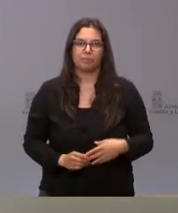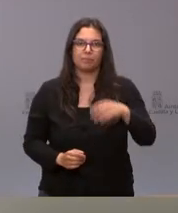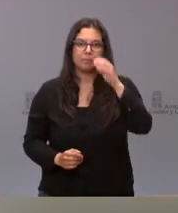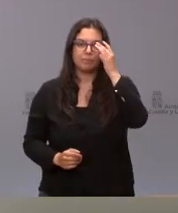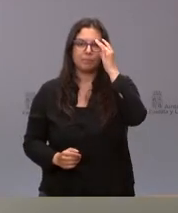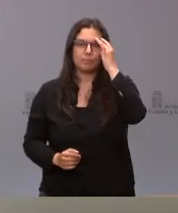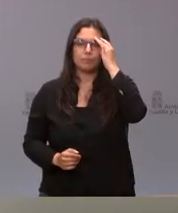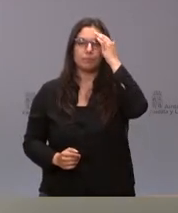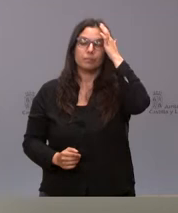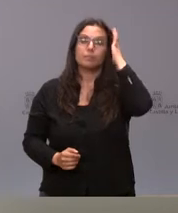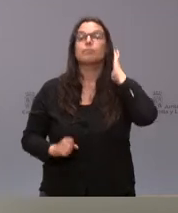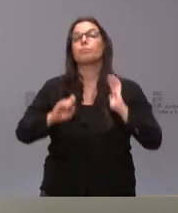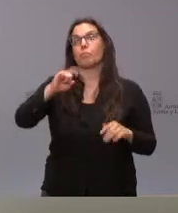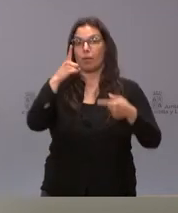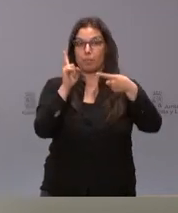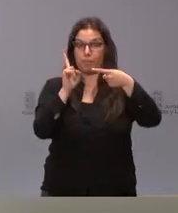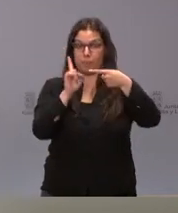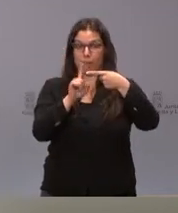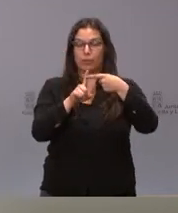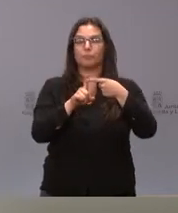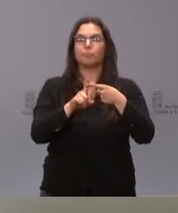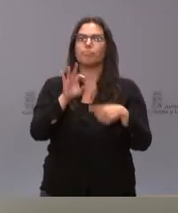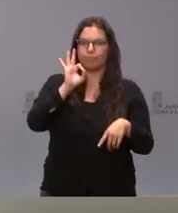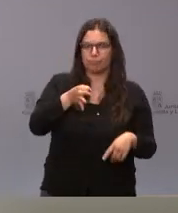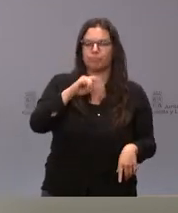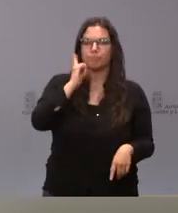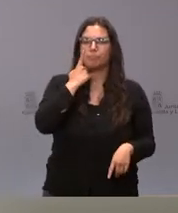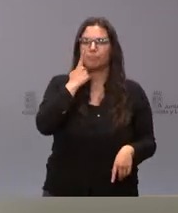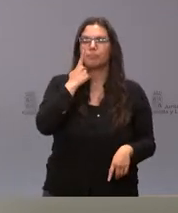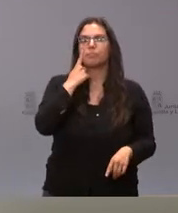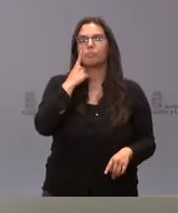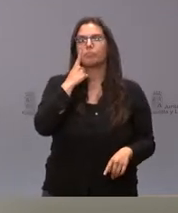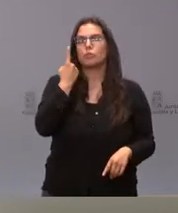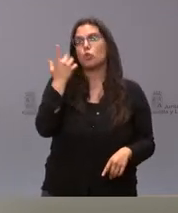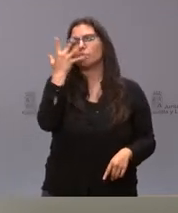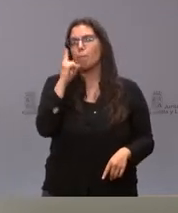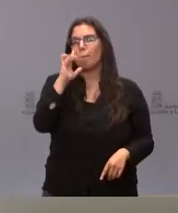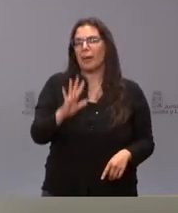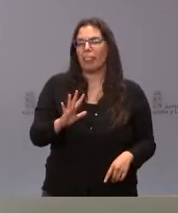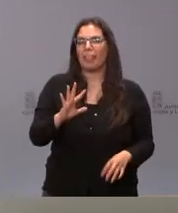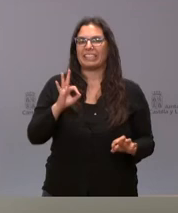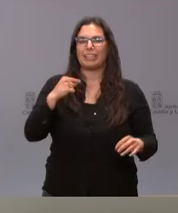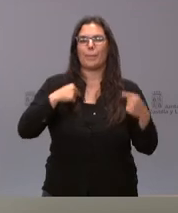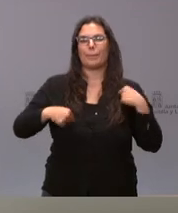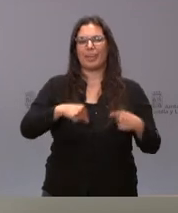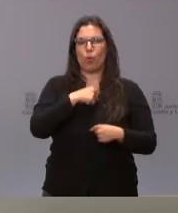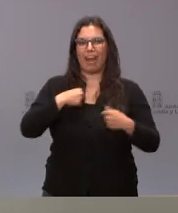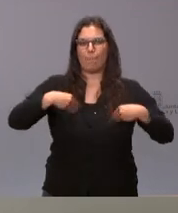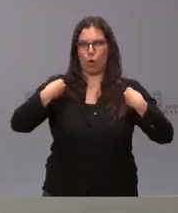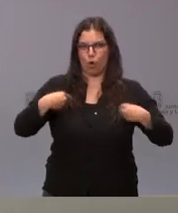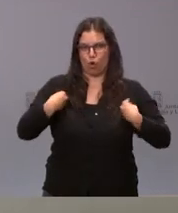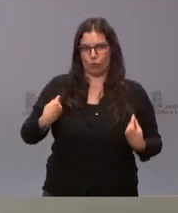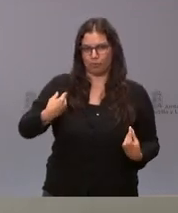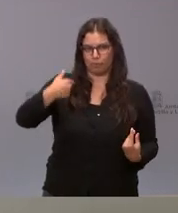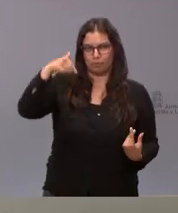pues comenzando por el primero de los casos efectivamente se ha detectado un caso sospechoso de la viruela del mono en nuestra